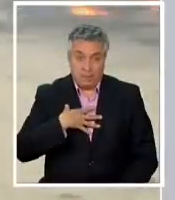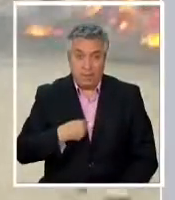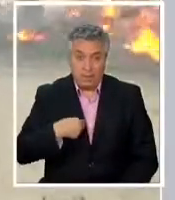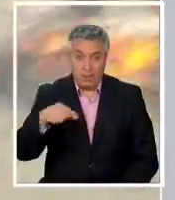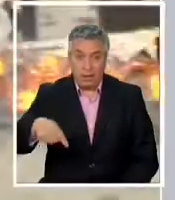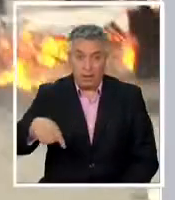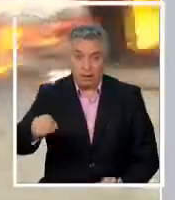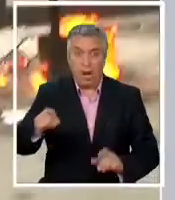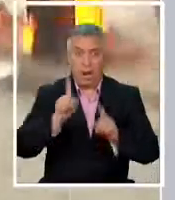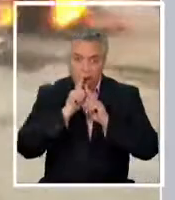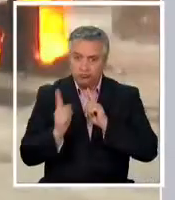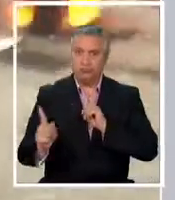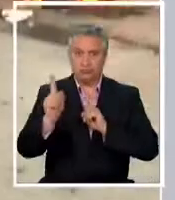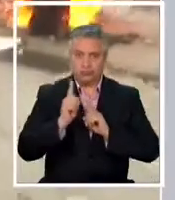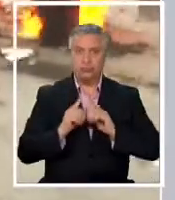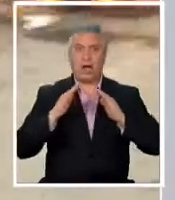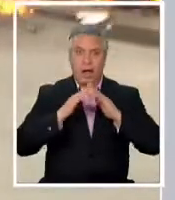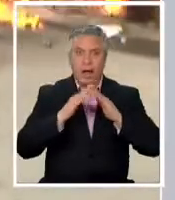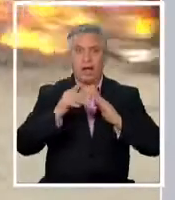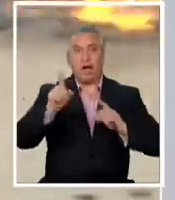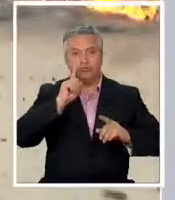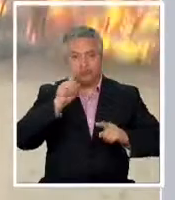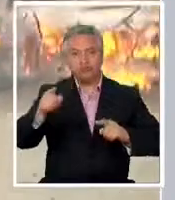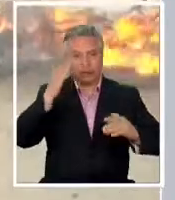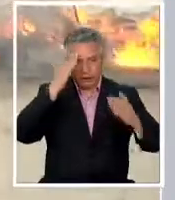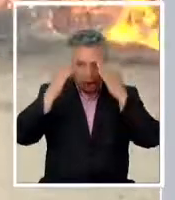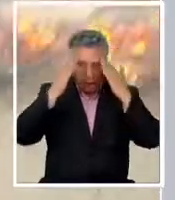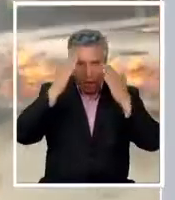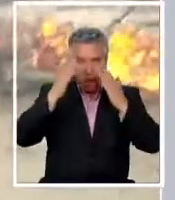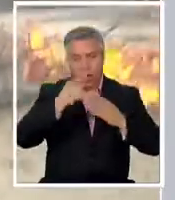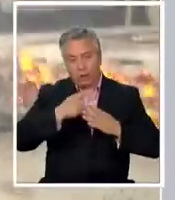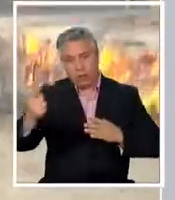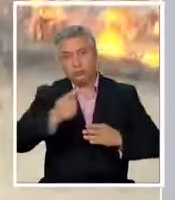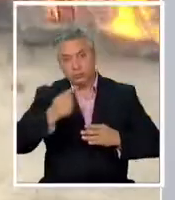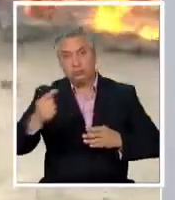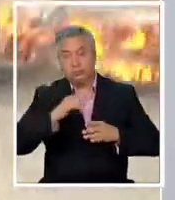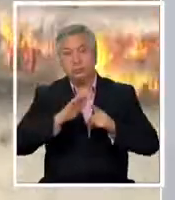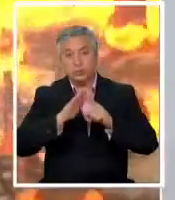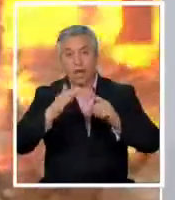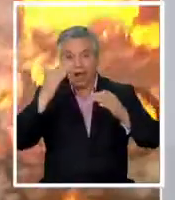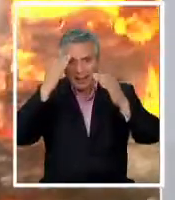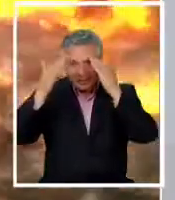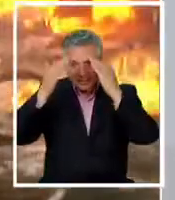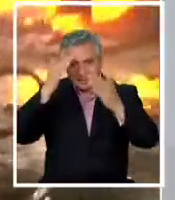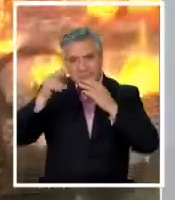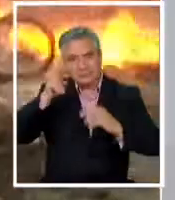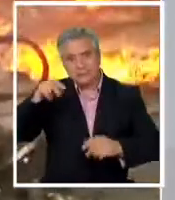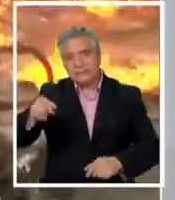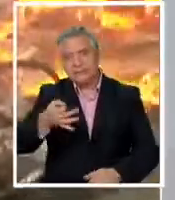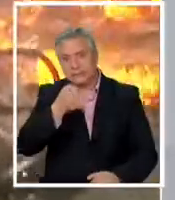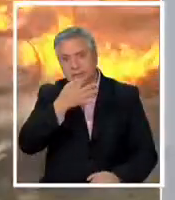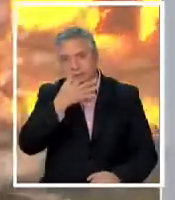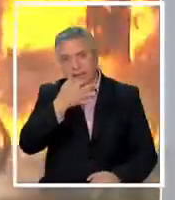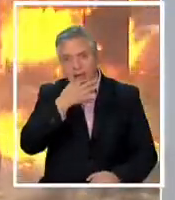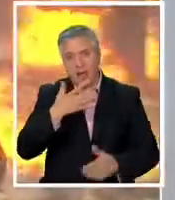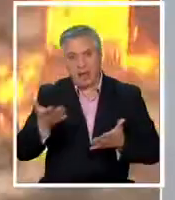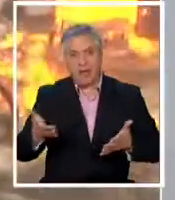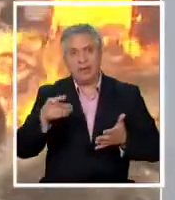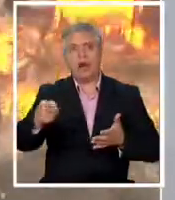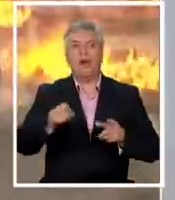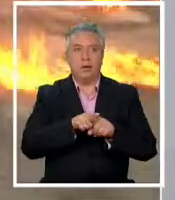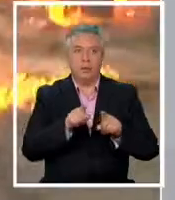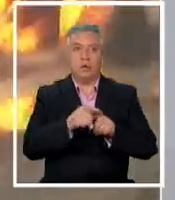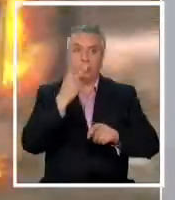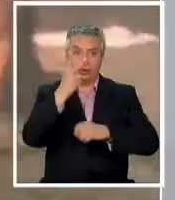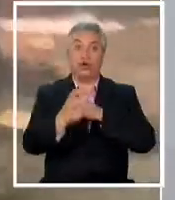está en la casa está con psicólogo está con psiquiatra porque él está muy afectado por todo lo que pasó durante sus dos años de cárcel